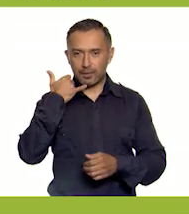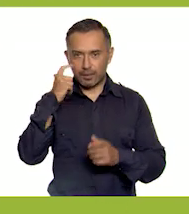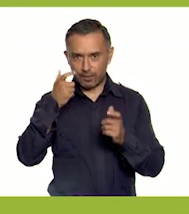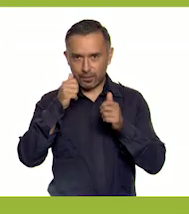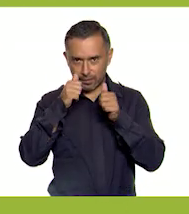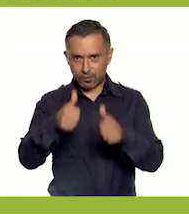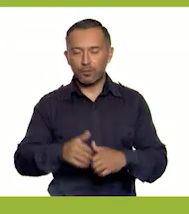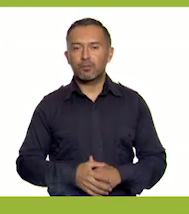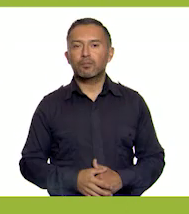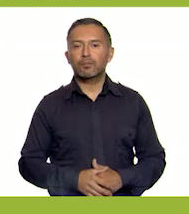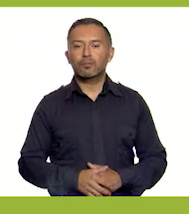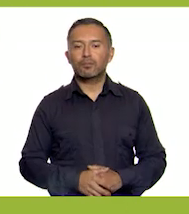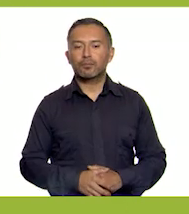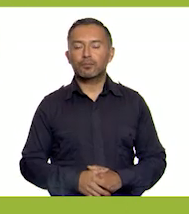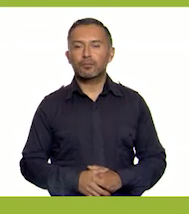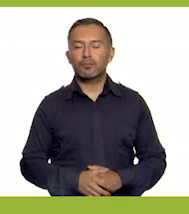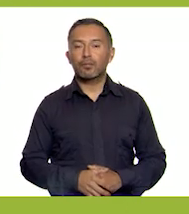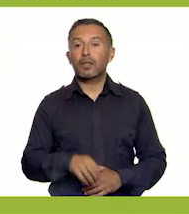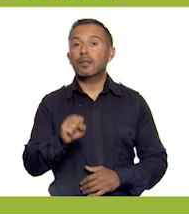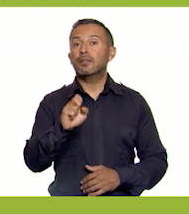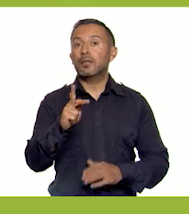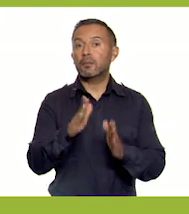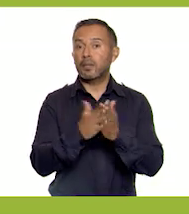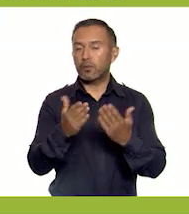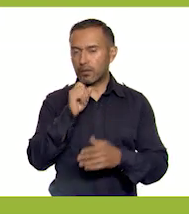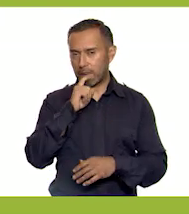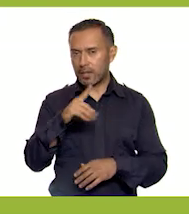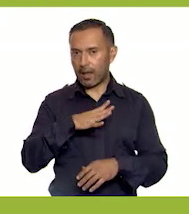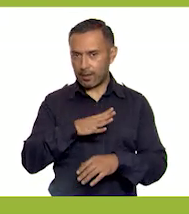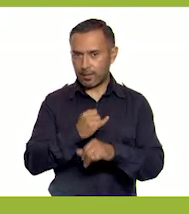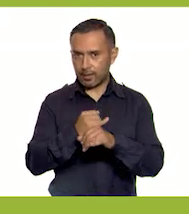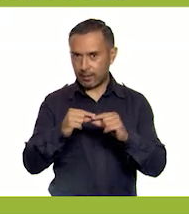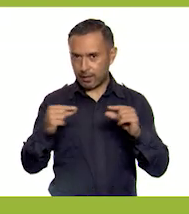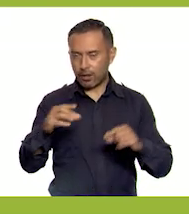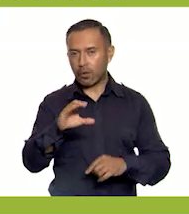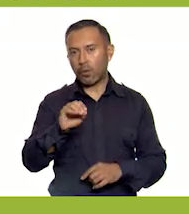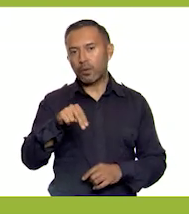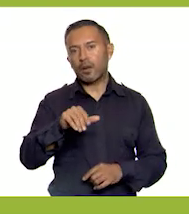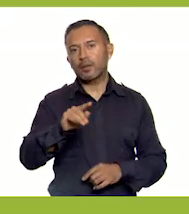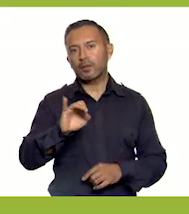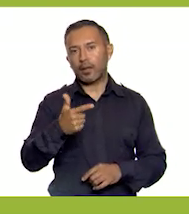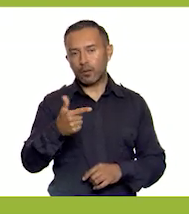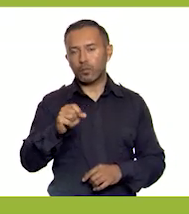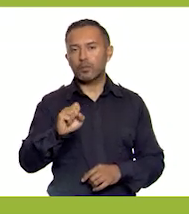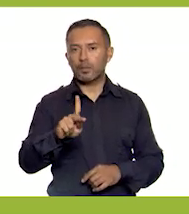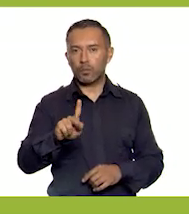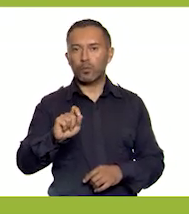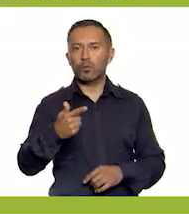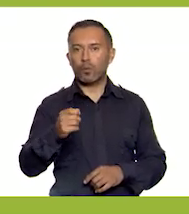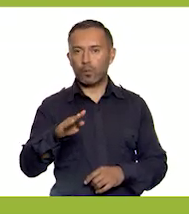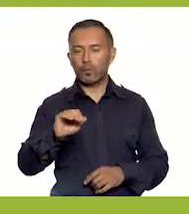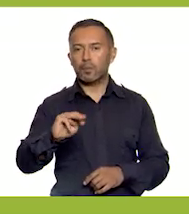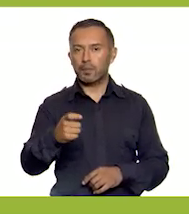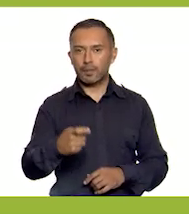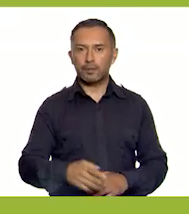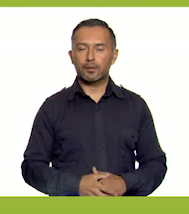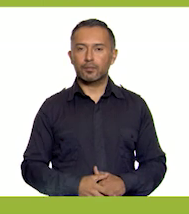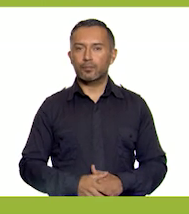También puedes encontrar los libros de texto en la página conalitej.cev.gov.mx.